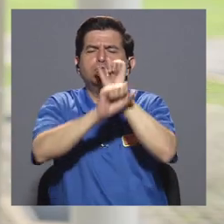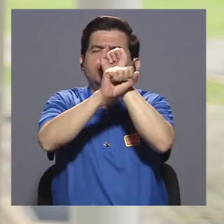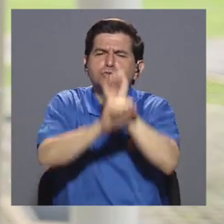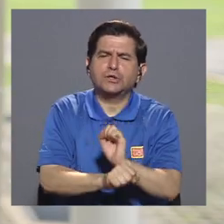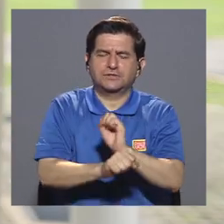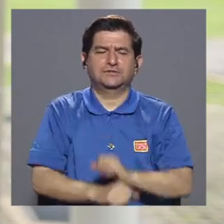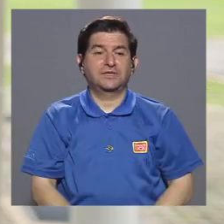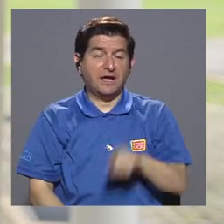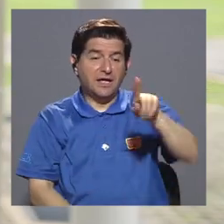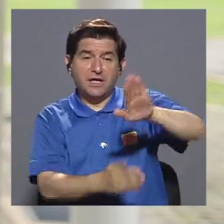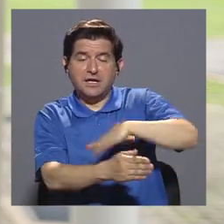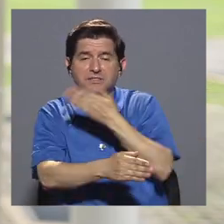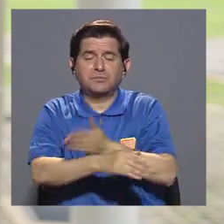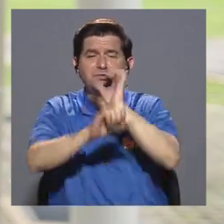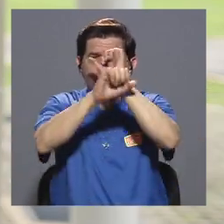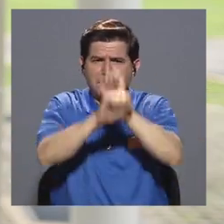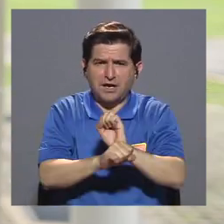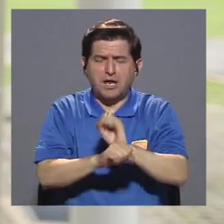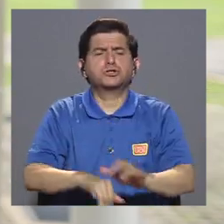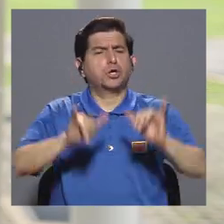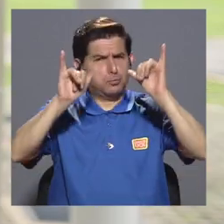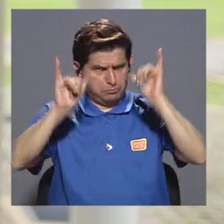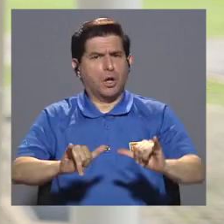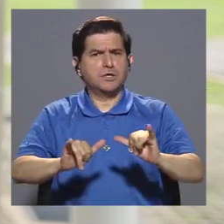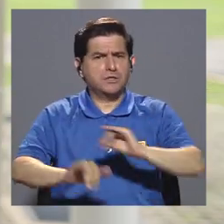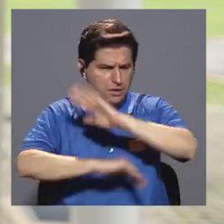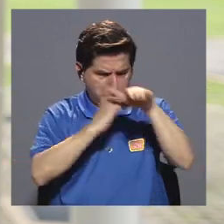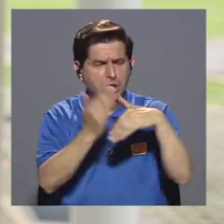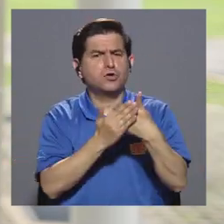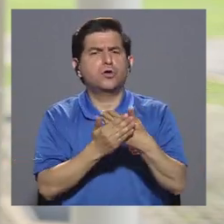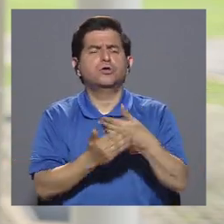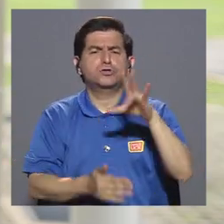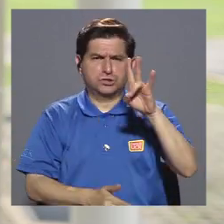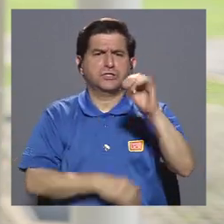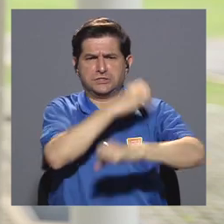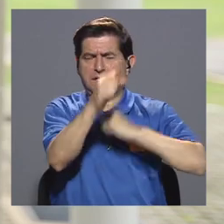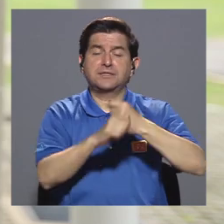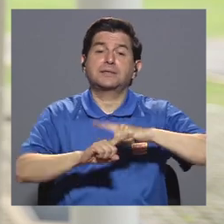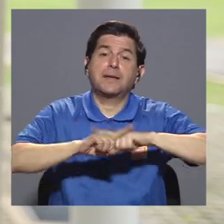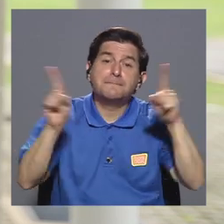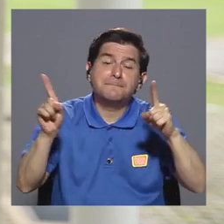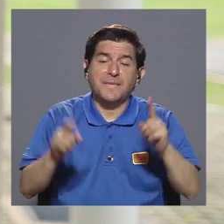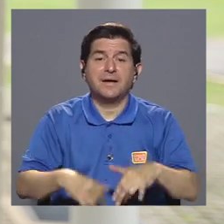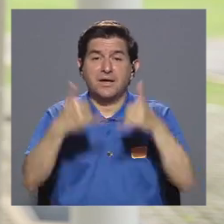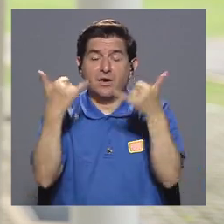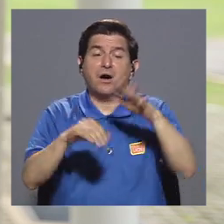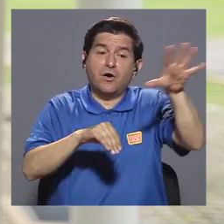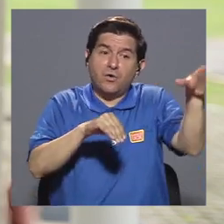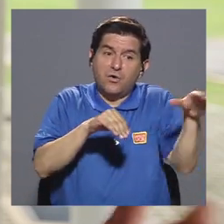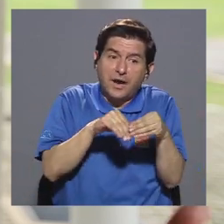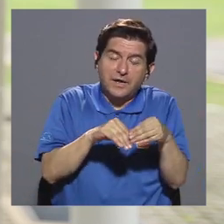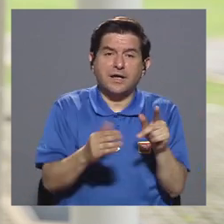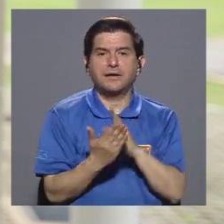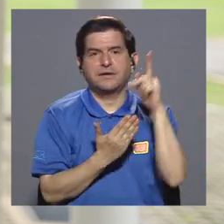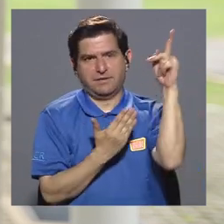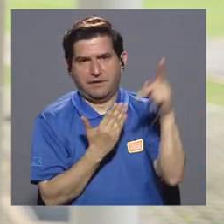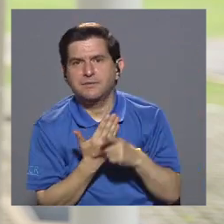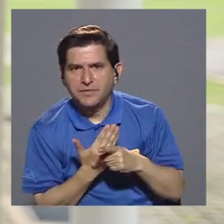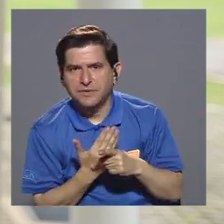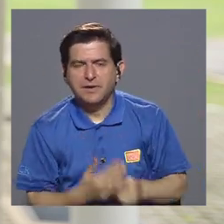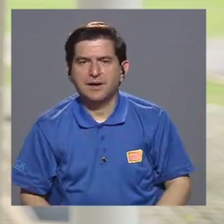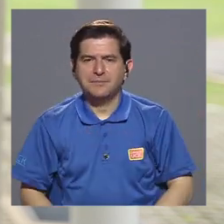clásica. Esa música clásica y académica se ha ido manteniendo durante todos estos 70 años. Lo único que hemos hecho es añadirle a la